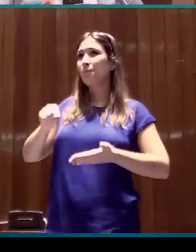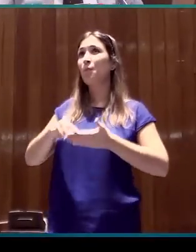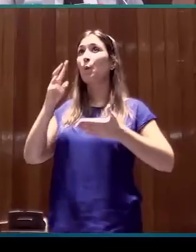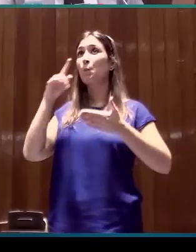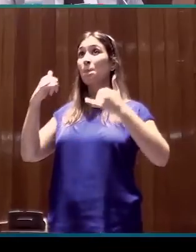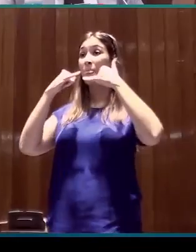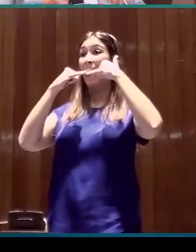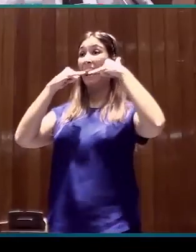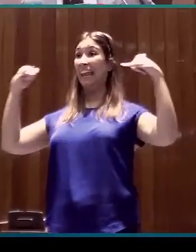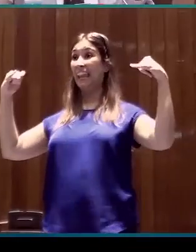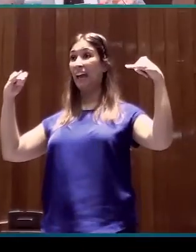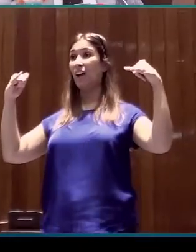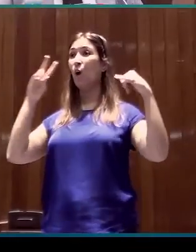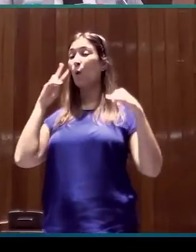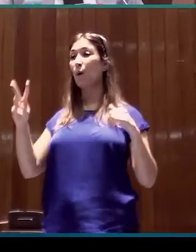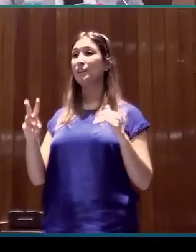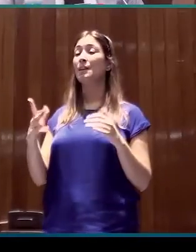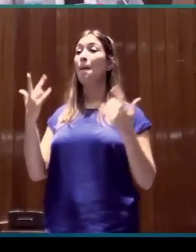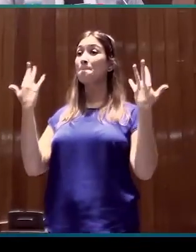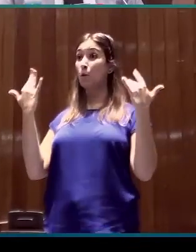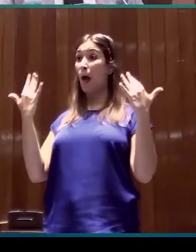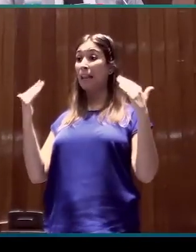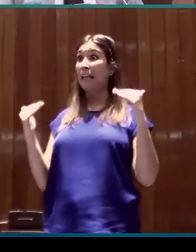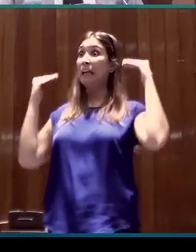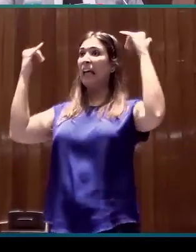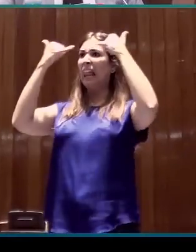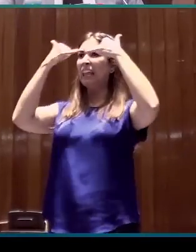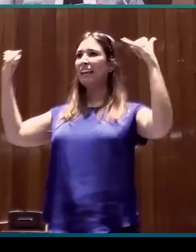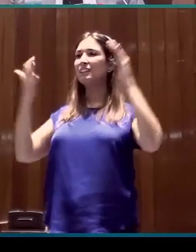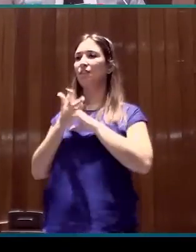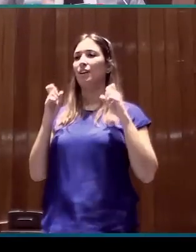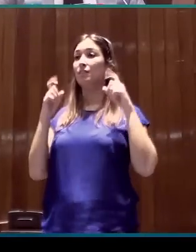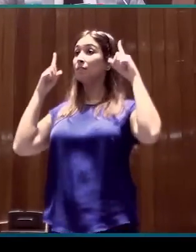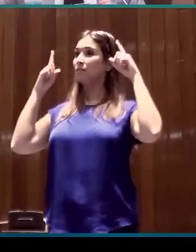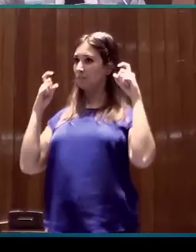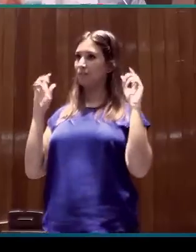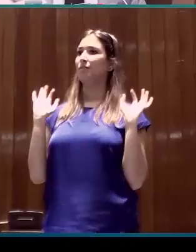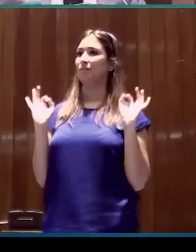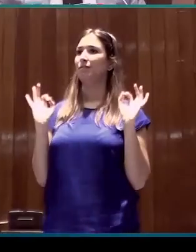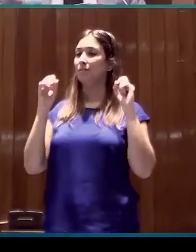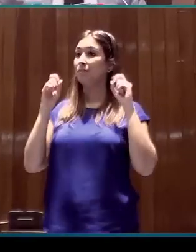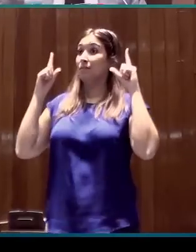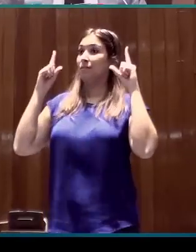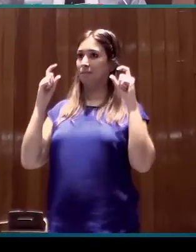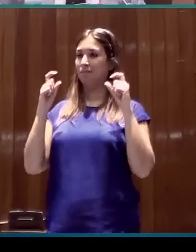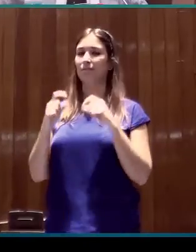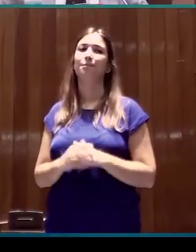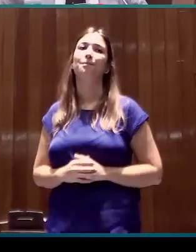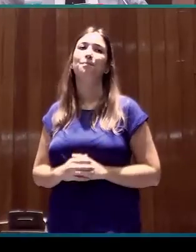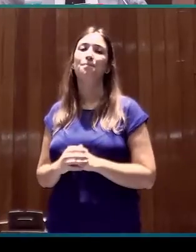horizontal encima de los signos manuales la elevación de las cejas que se podía ver en la frase asignada.